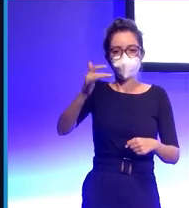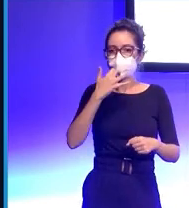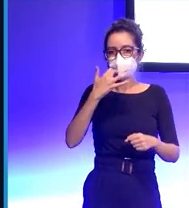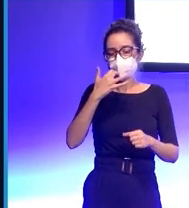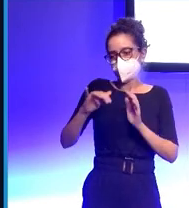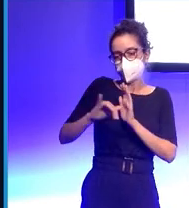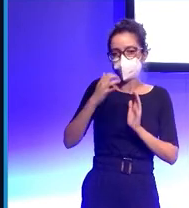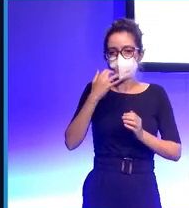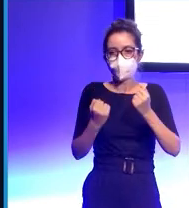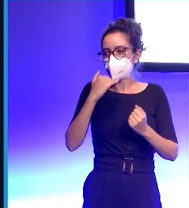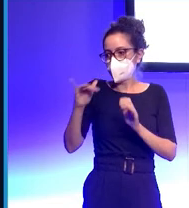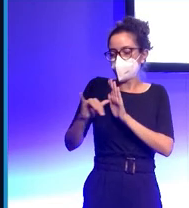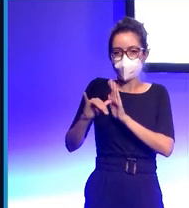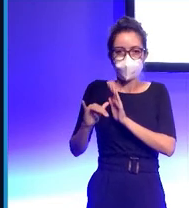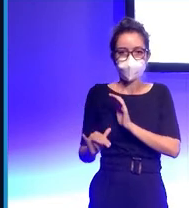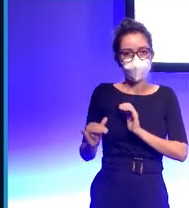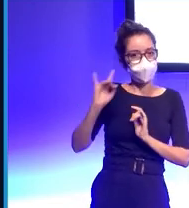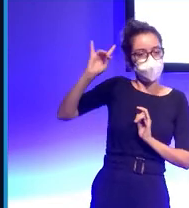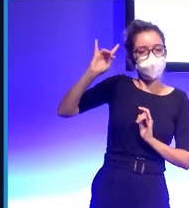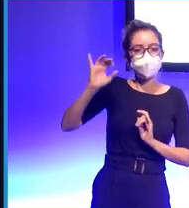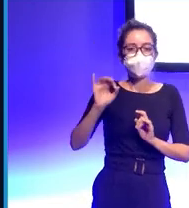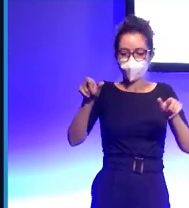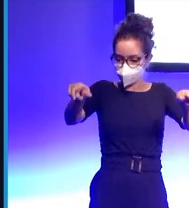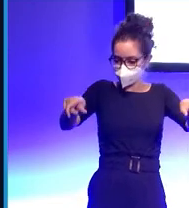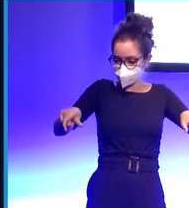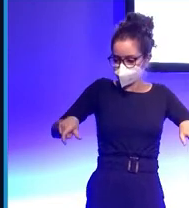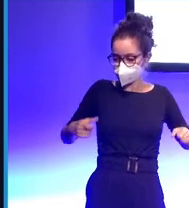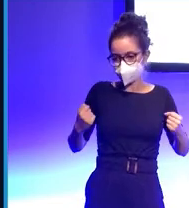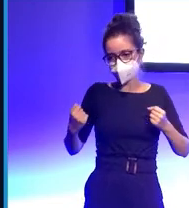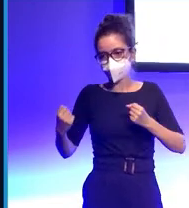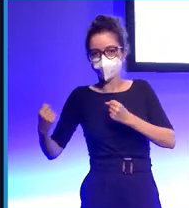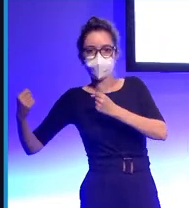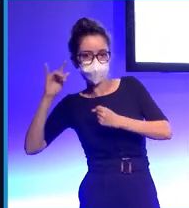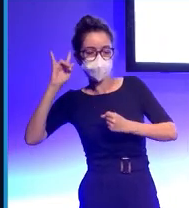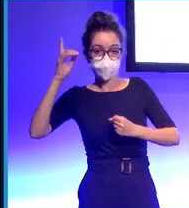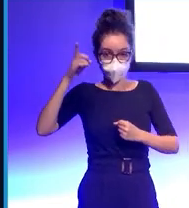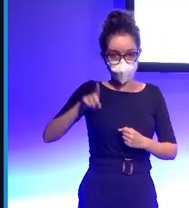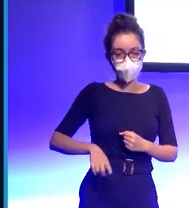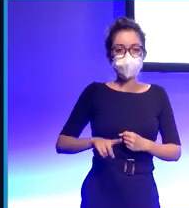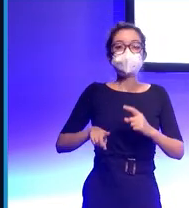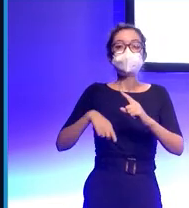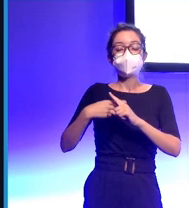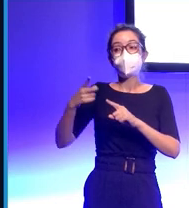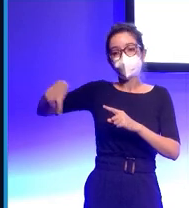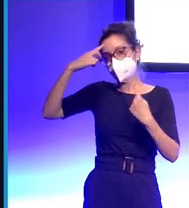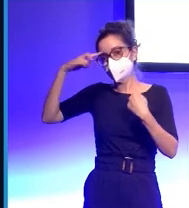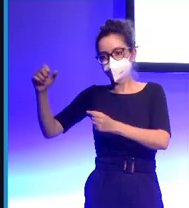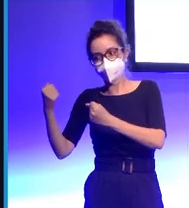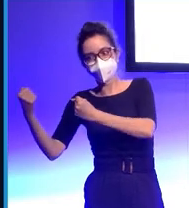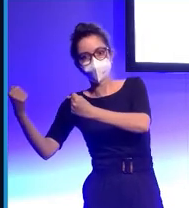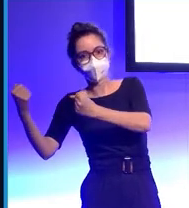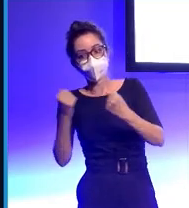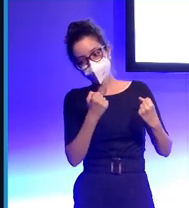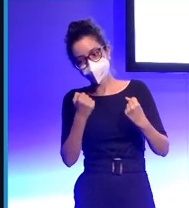estamos cerca de un obstáculo, detectan las líneas de carril, nos avisan si nos salimos del carril o a veces incluso pueden corregir la trayectoria de por dónde estamos